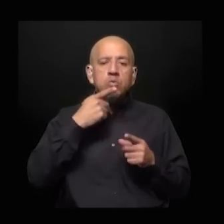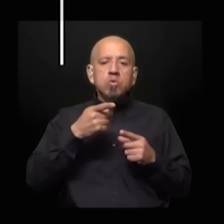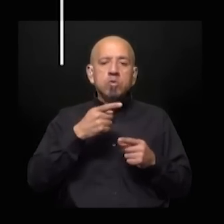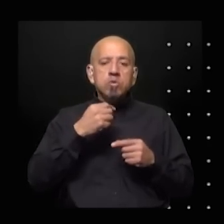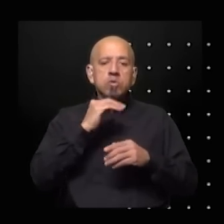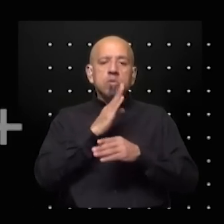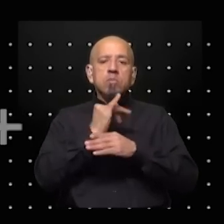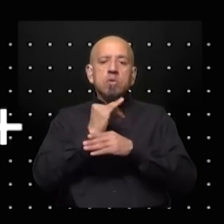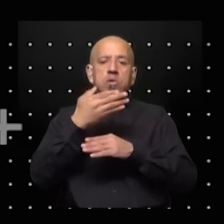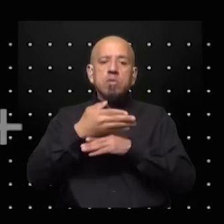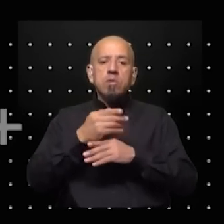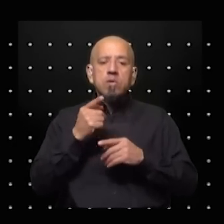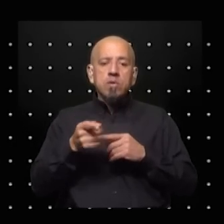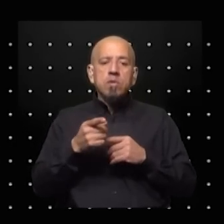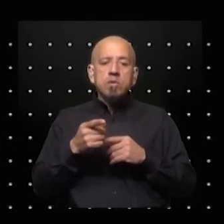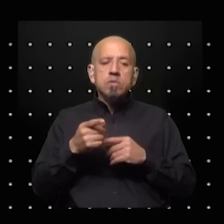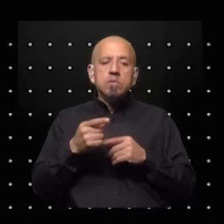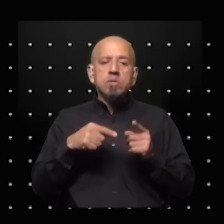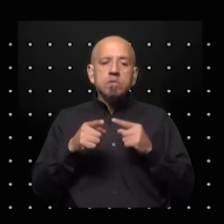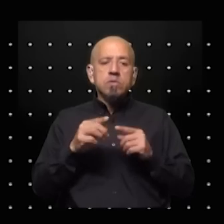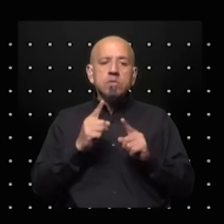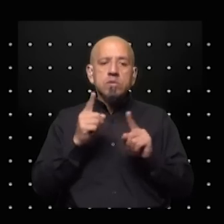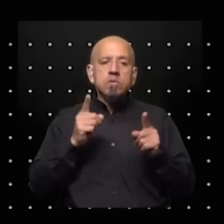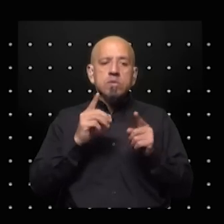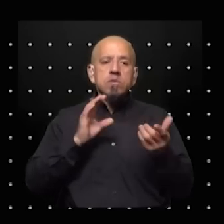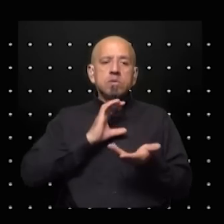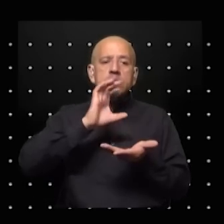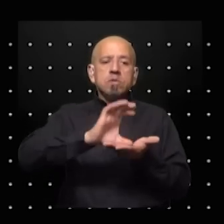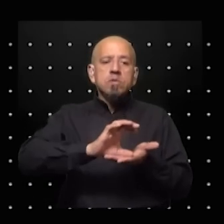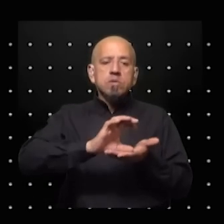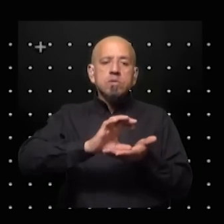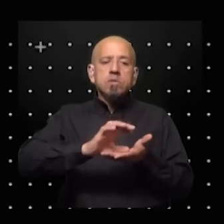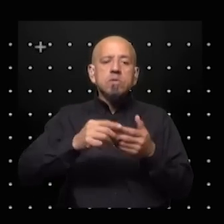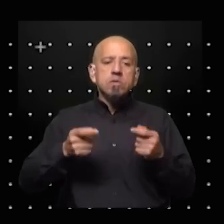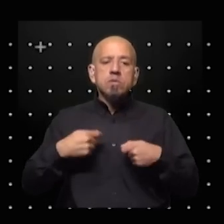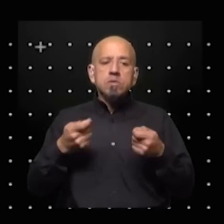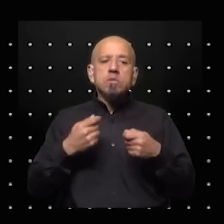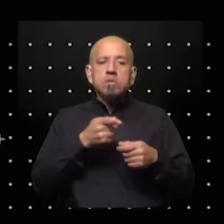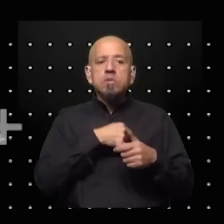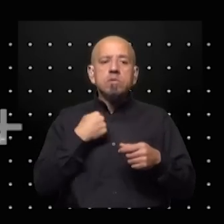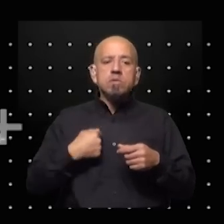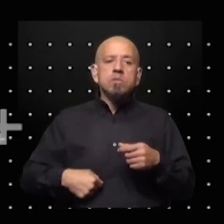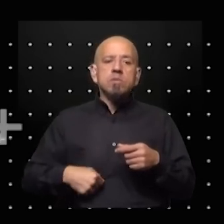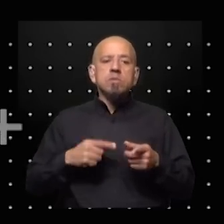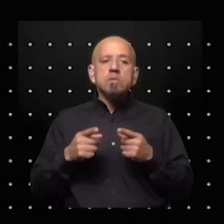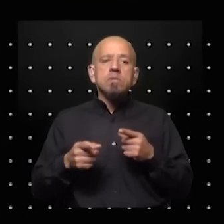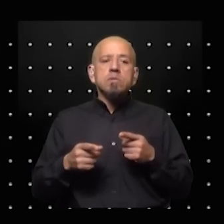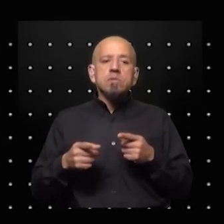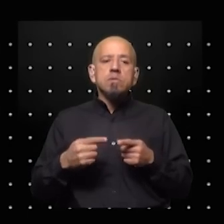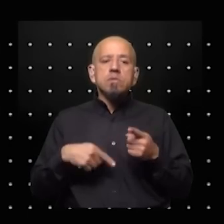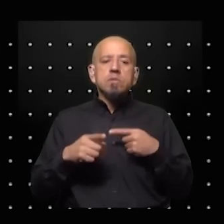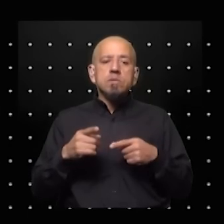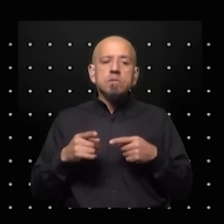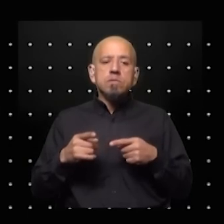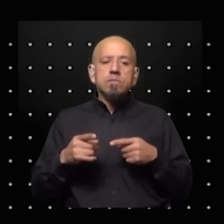Italia no tiene la misma capacidad de inversión digamos y comercial que tiene China, ¿no? Por supuesto. Pero sin